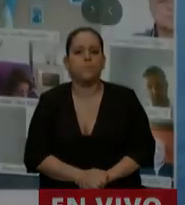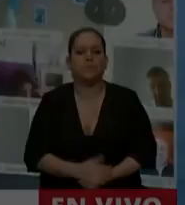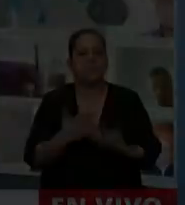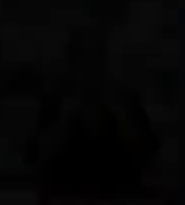diputado.